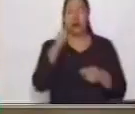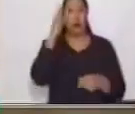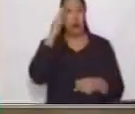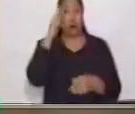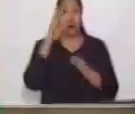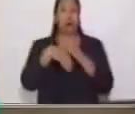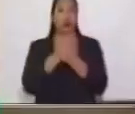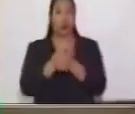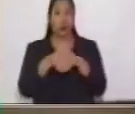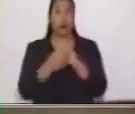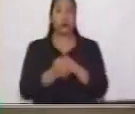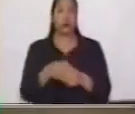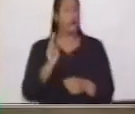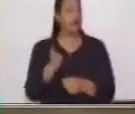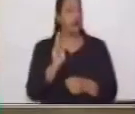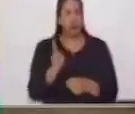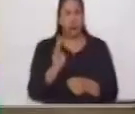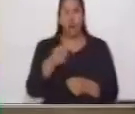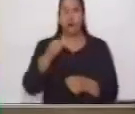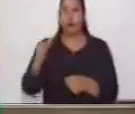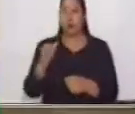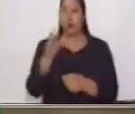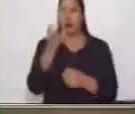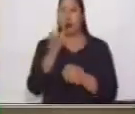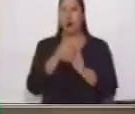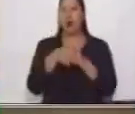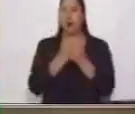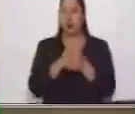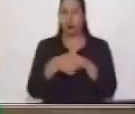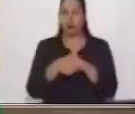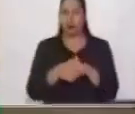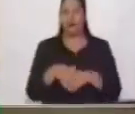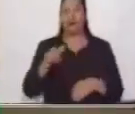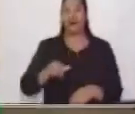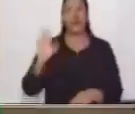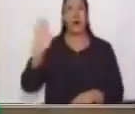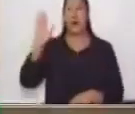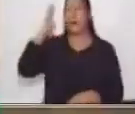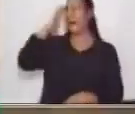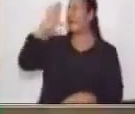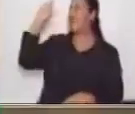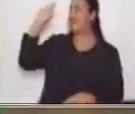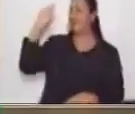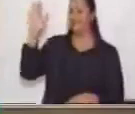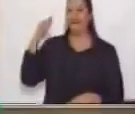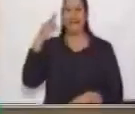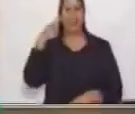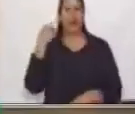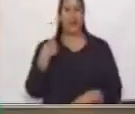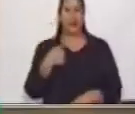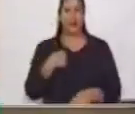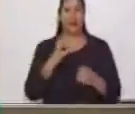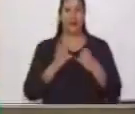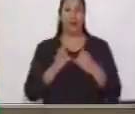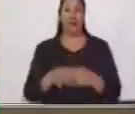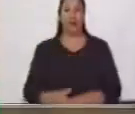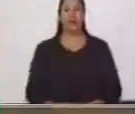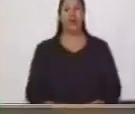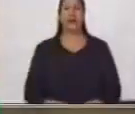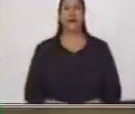constantemente con agua y jabón. Iniciamos. Hola Ruth, ¿qué tal estás? Gracias por acompañarnos hoy en la interpretación.